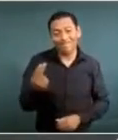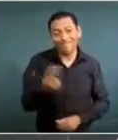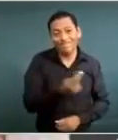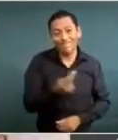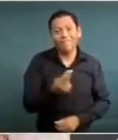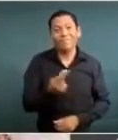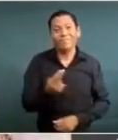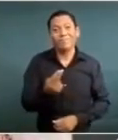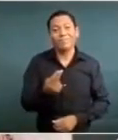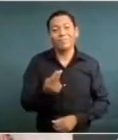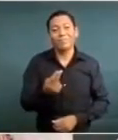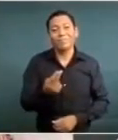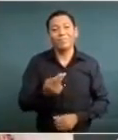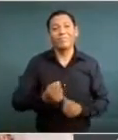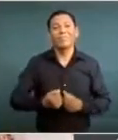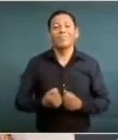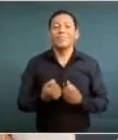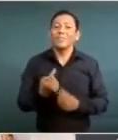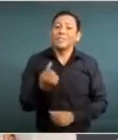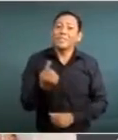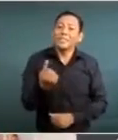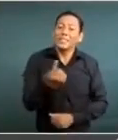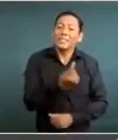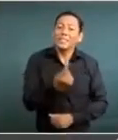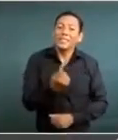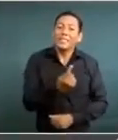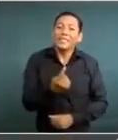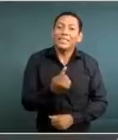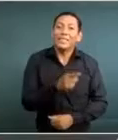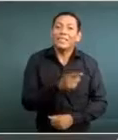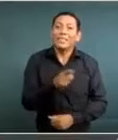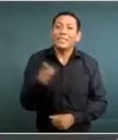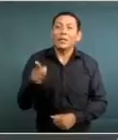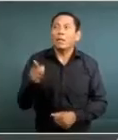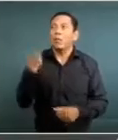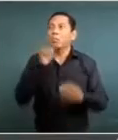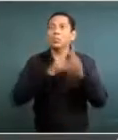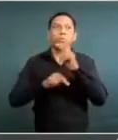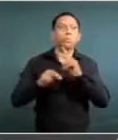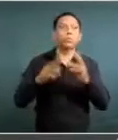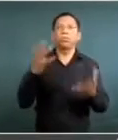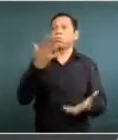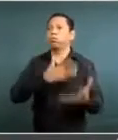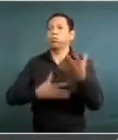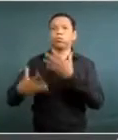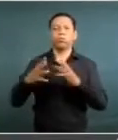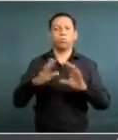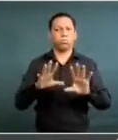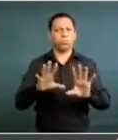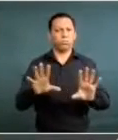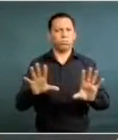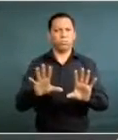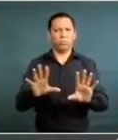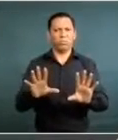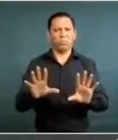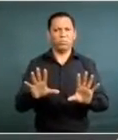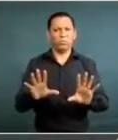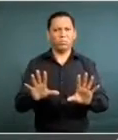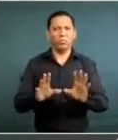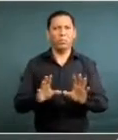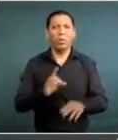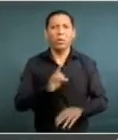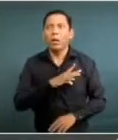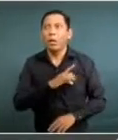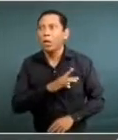también que no haya psicosis, que no haya